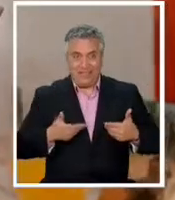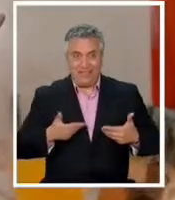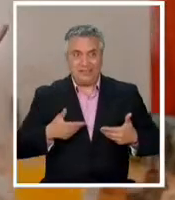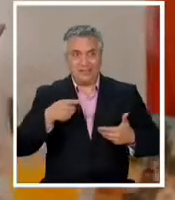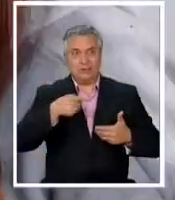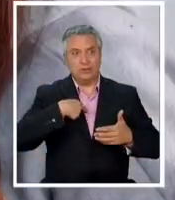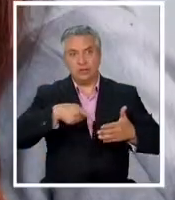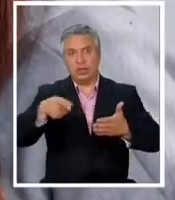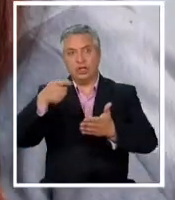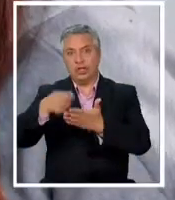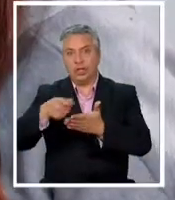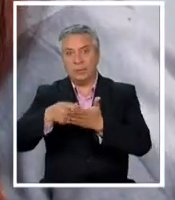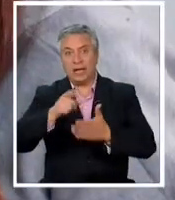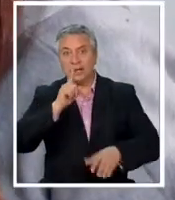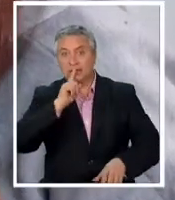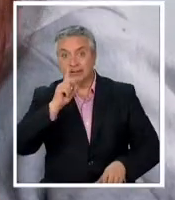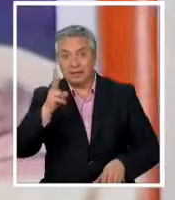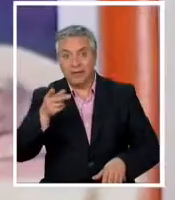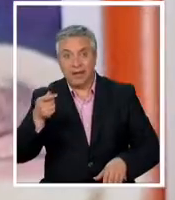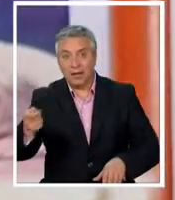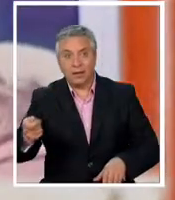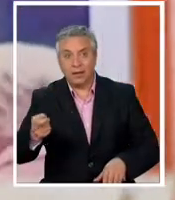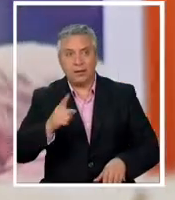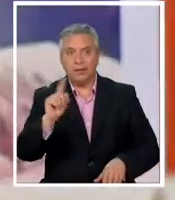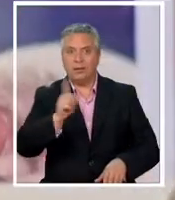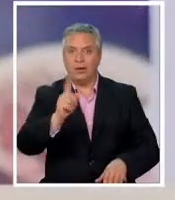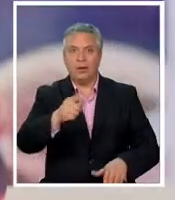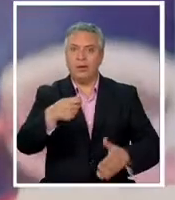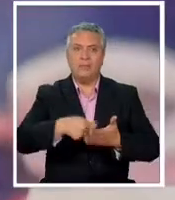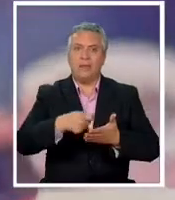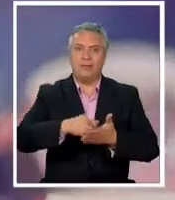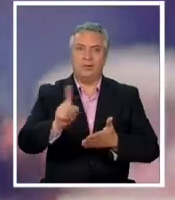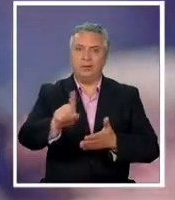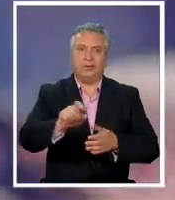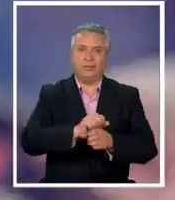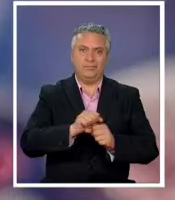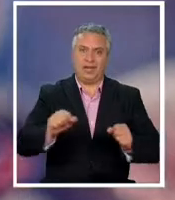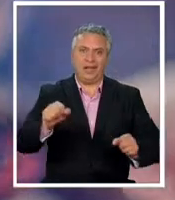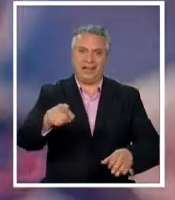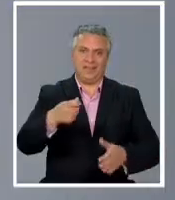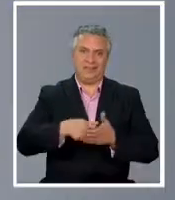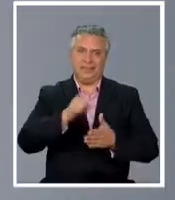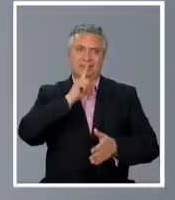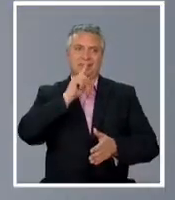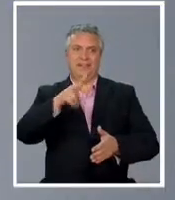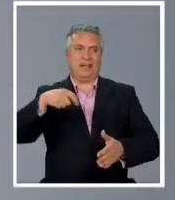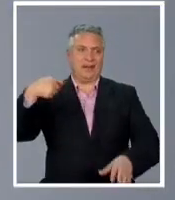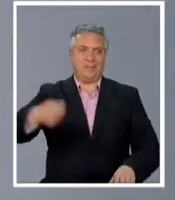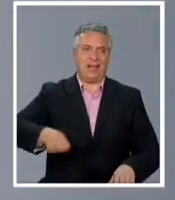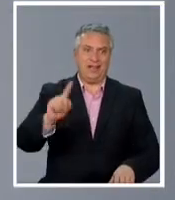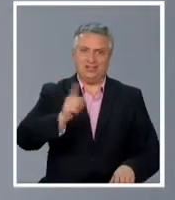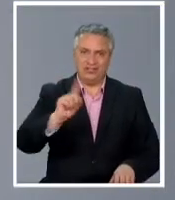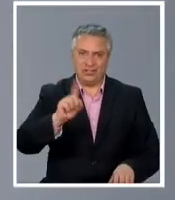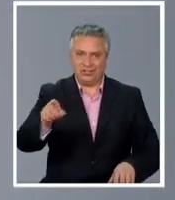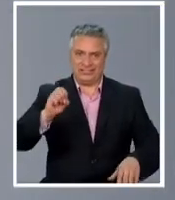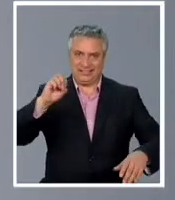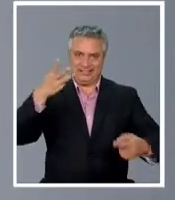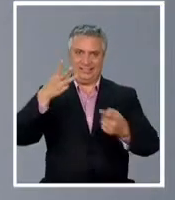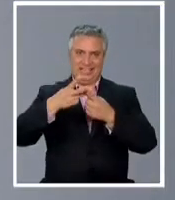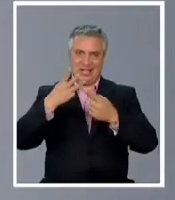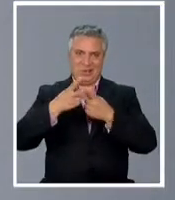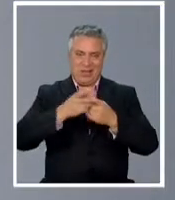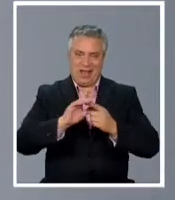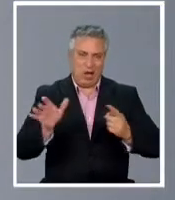la tele y no se la no se la quisieron no Alejo usted no puede pagar esta tele como se le ocurre no Alejo el tercer lugar